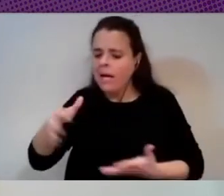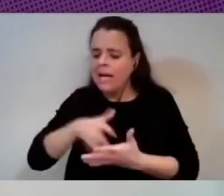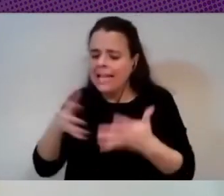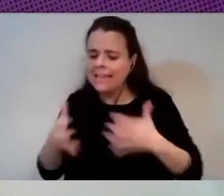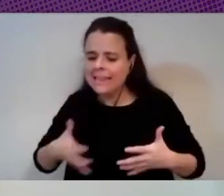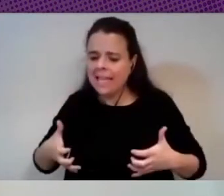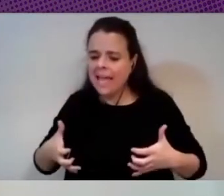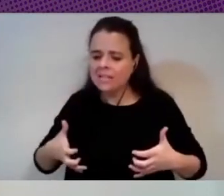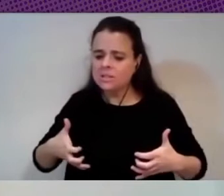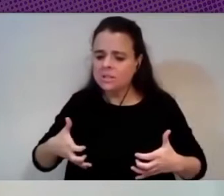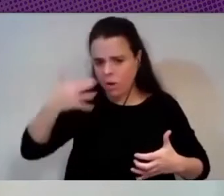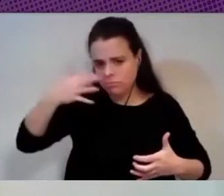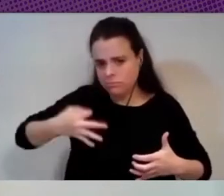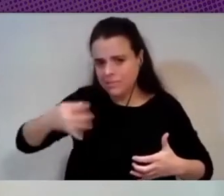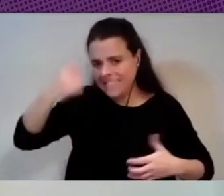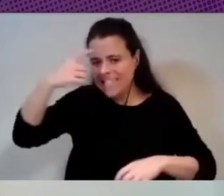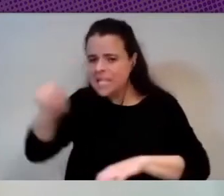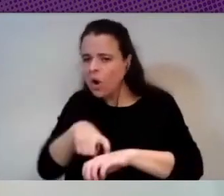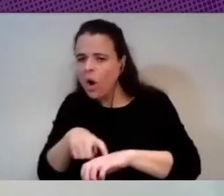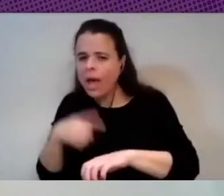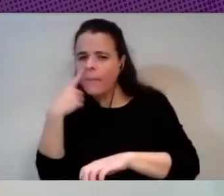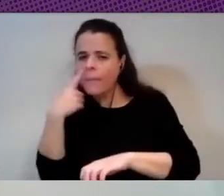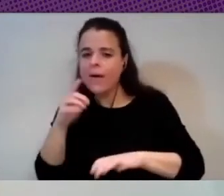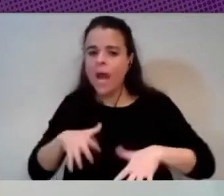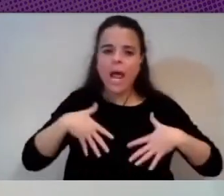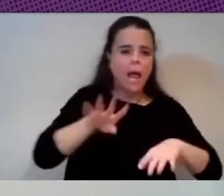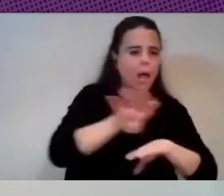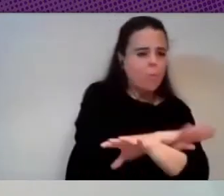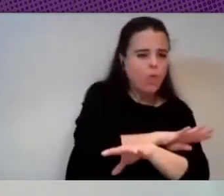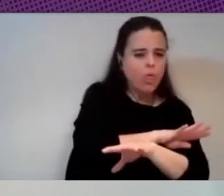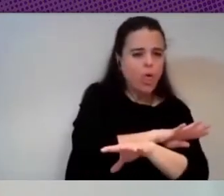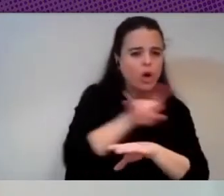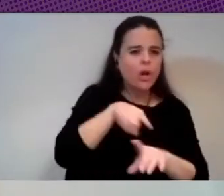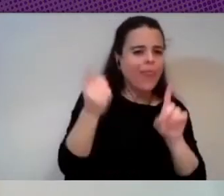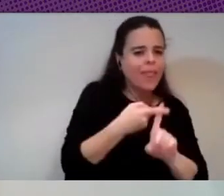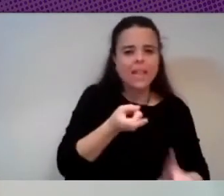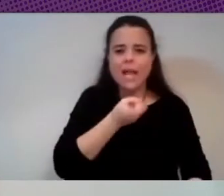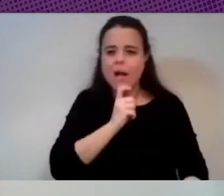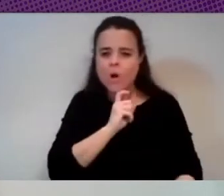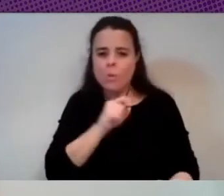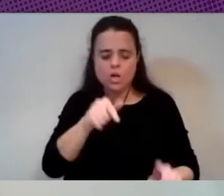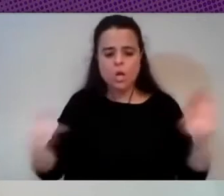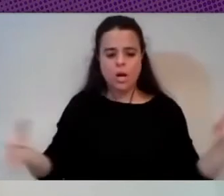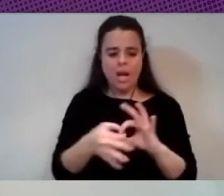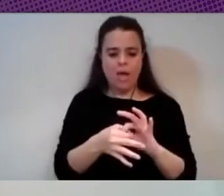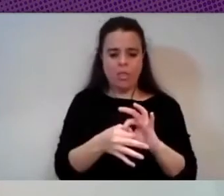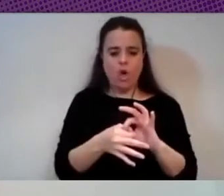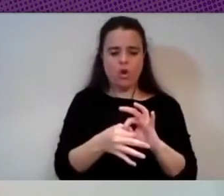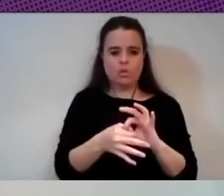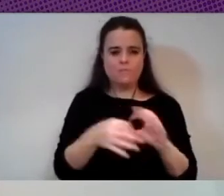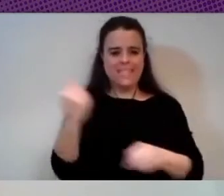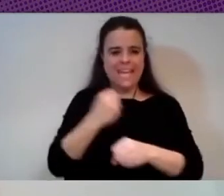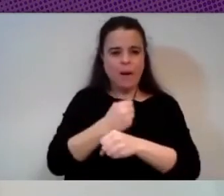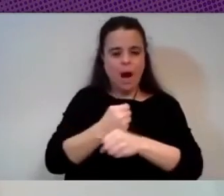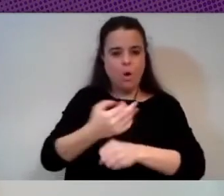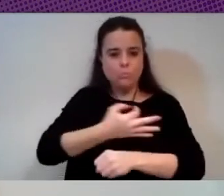establecer categorías compactas entre las emociones de las personas y además que tiene que ver esto con el rendimiento en el trabajo porque al final lo que